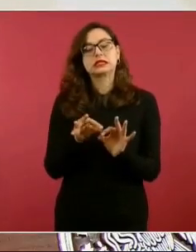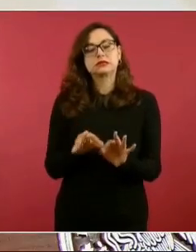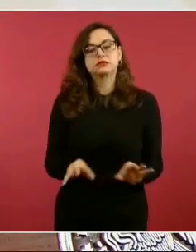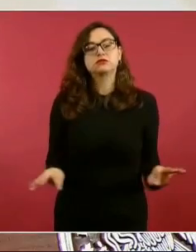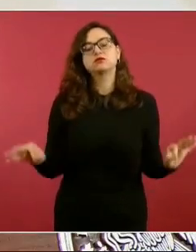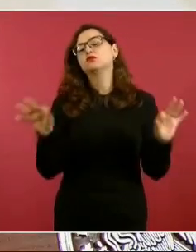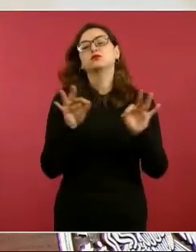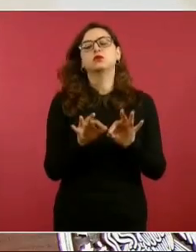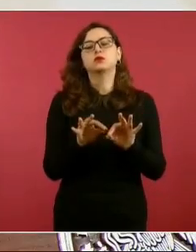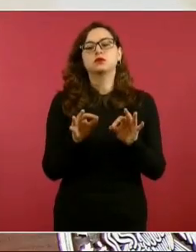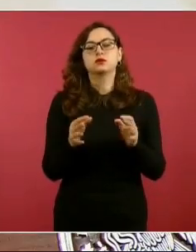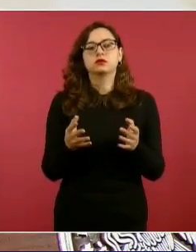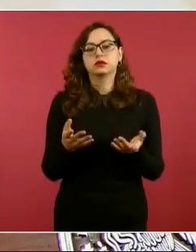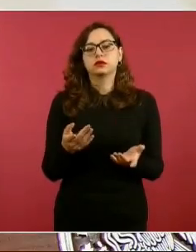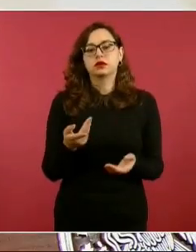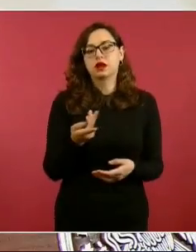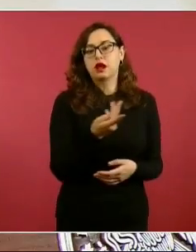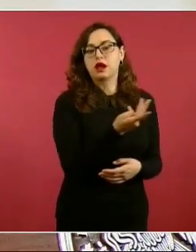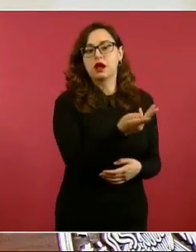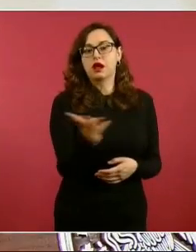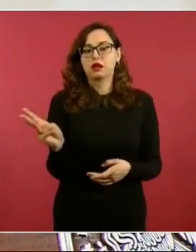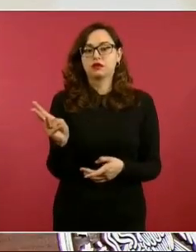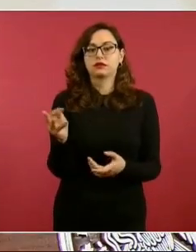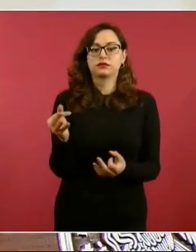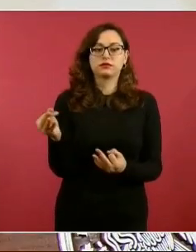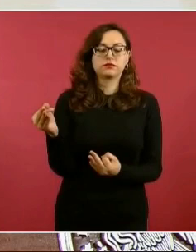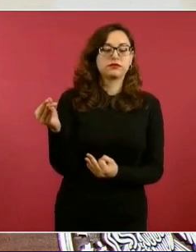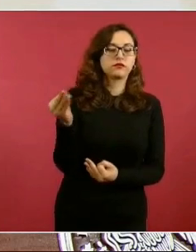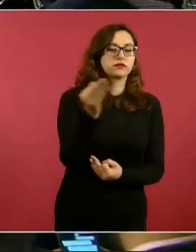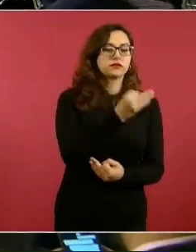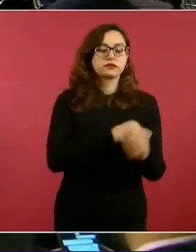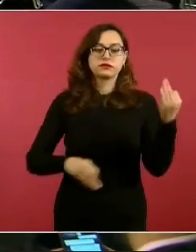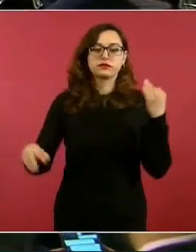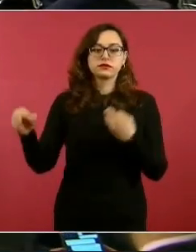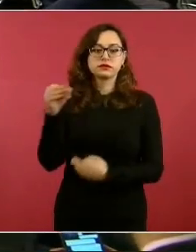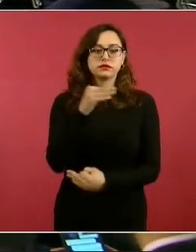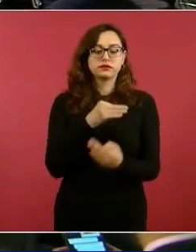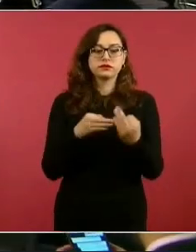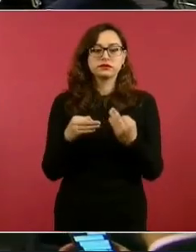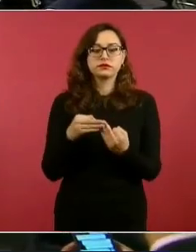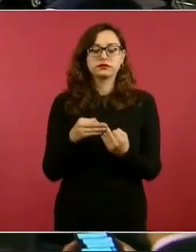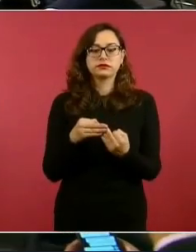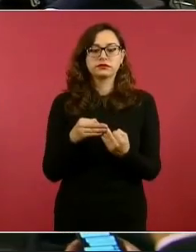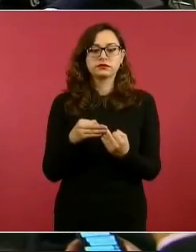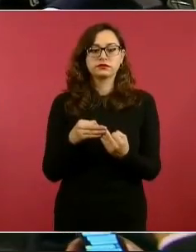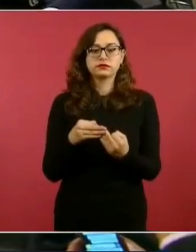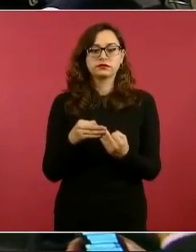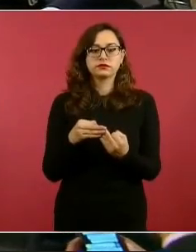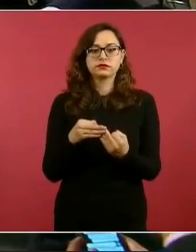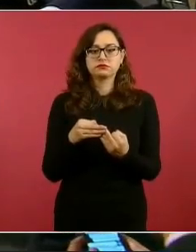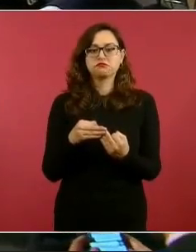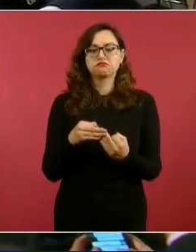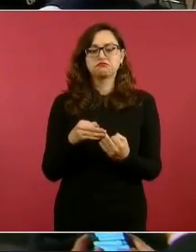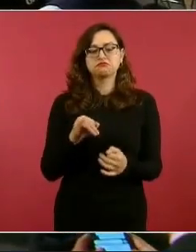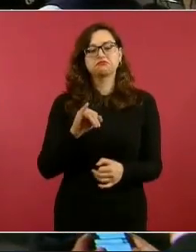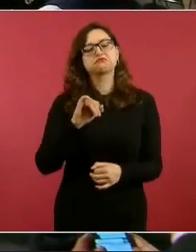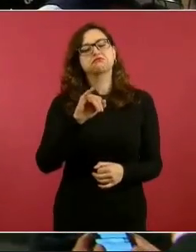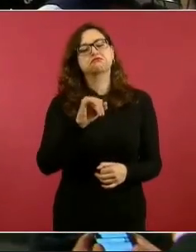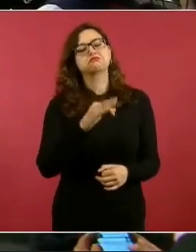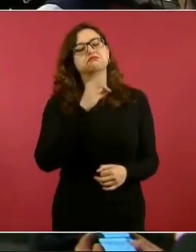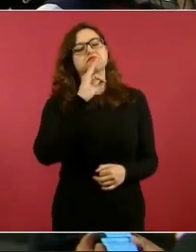estuvieron